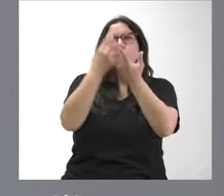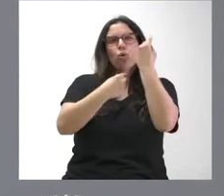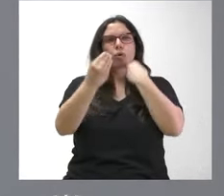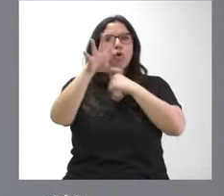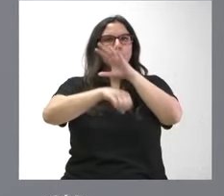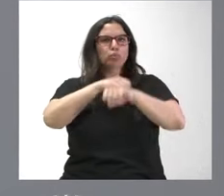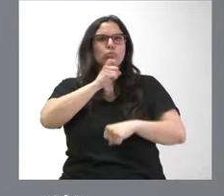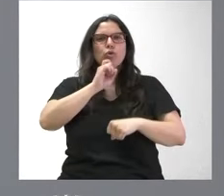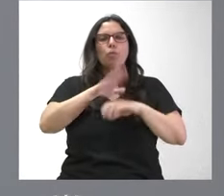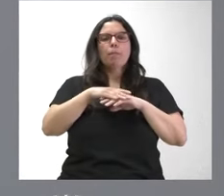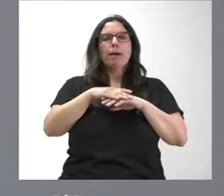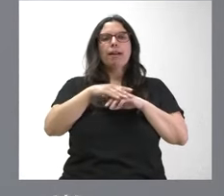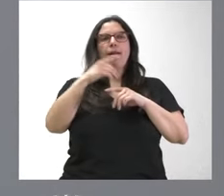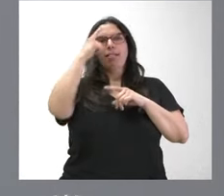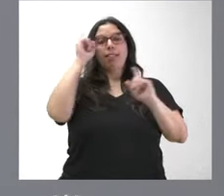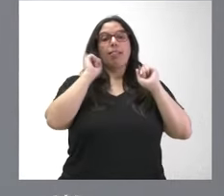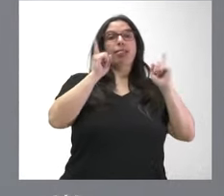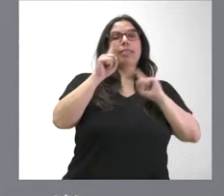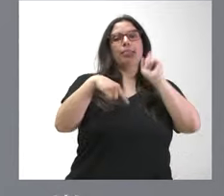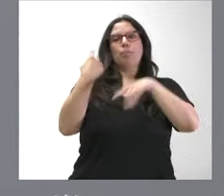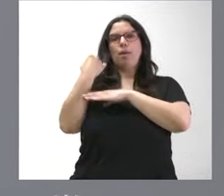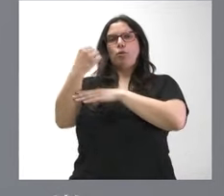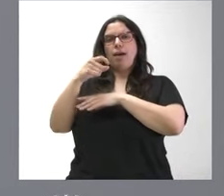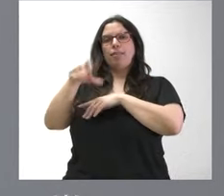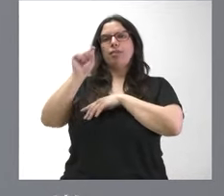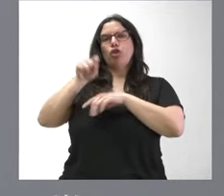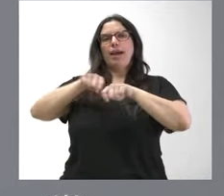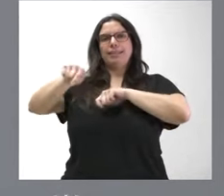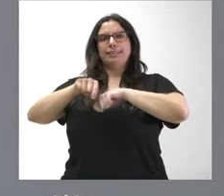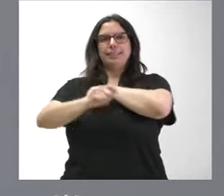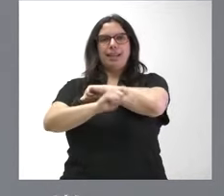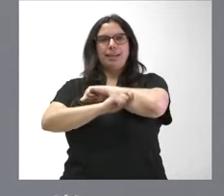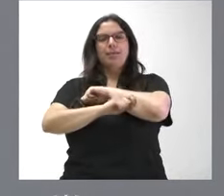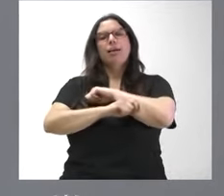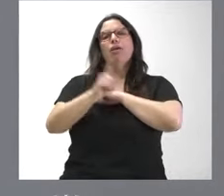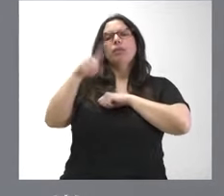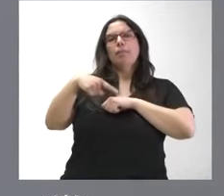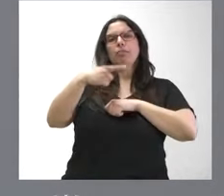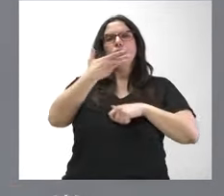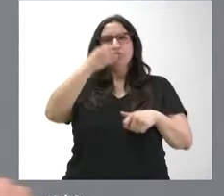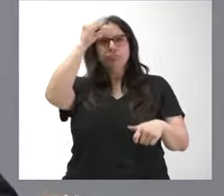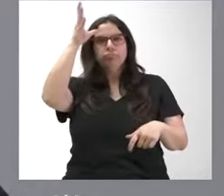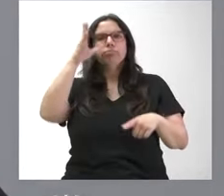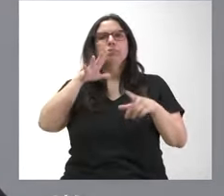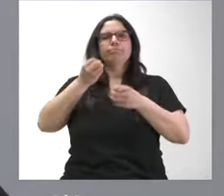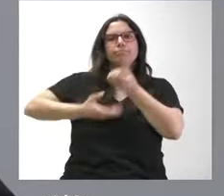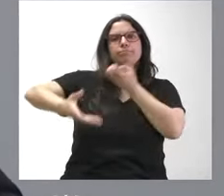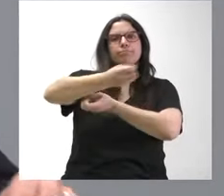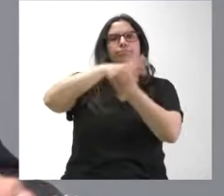decisiones estratégicas en las empresas del sector como para integrar dicho conocimiento con el ámbito académico.